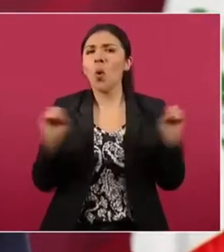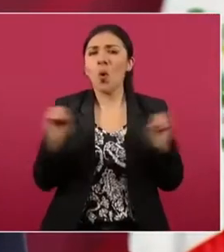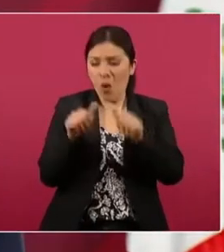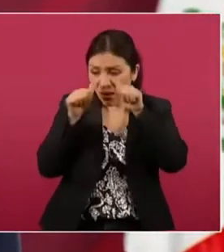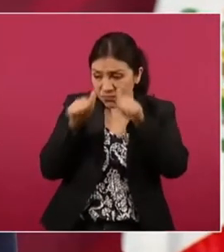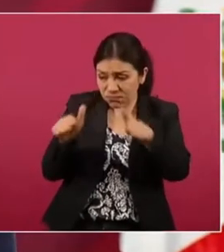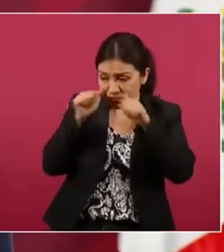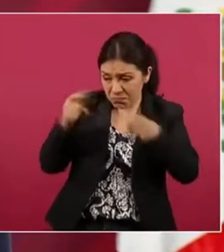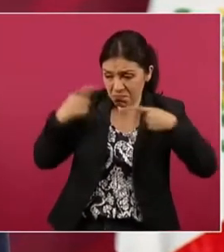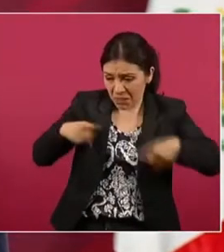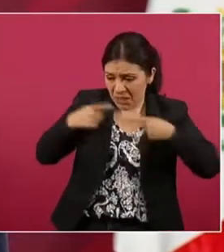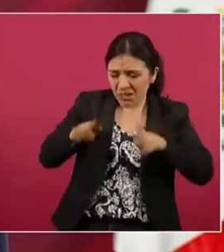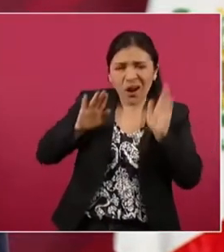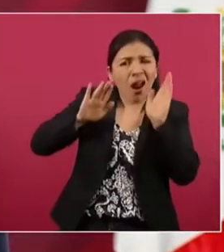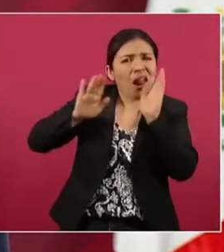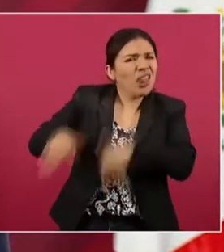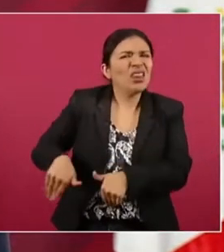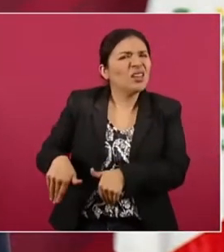el pueblo,